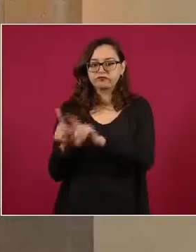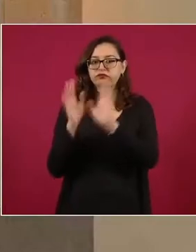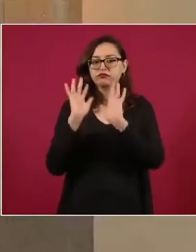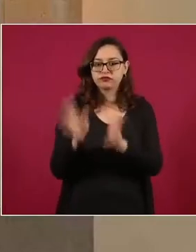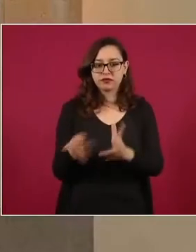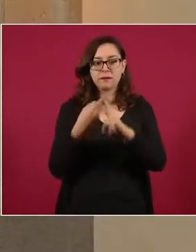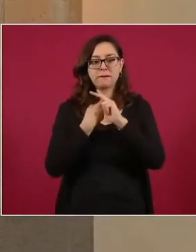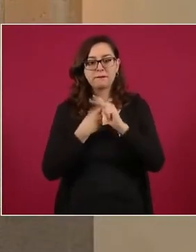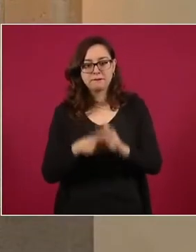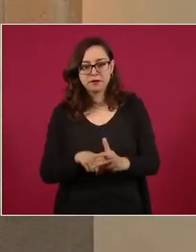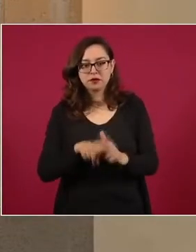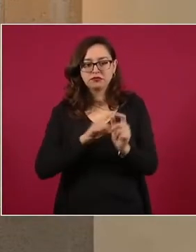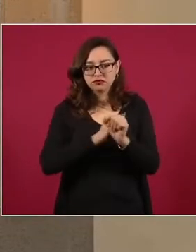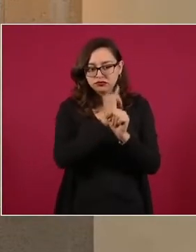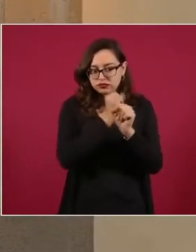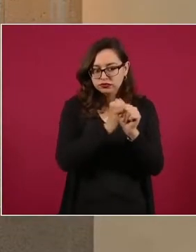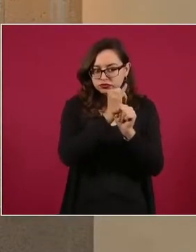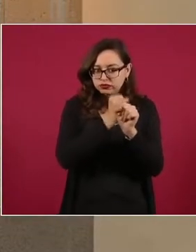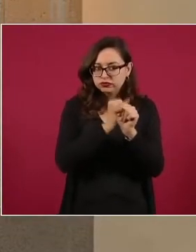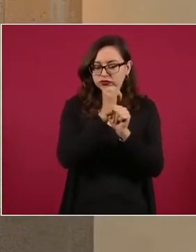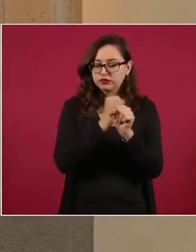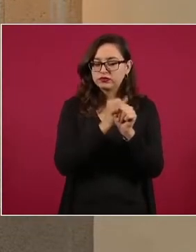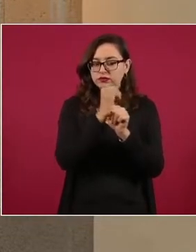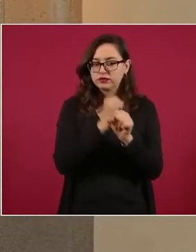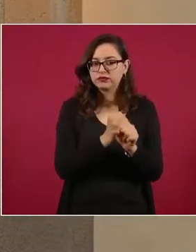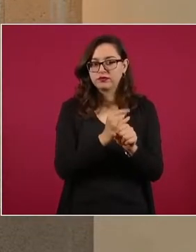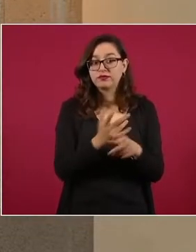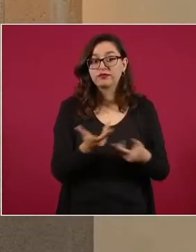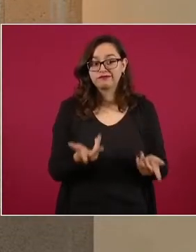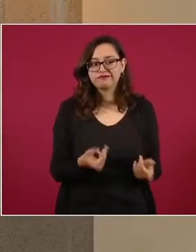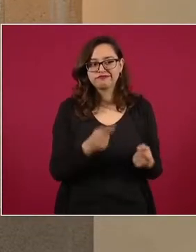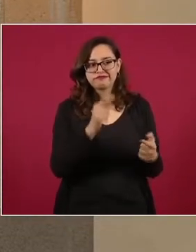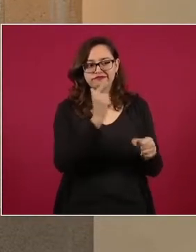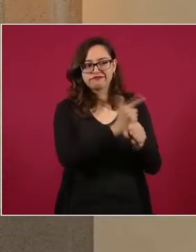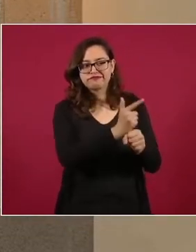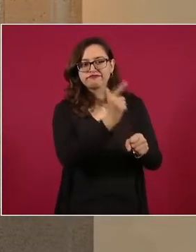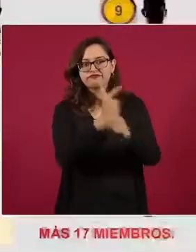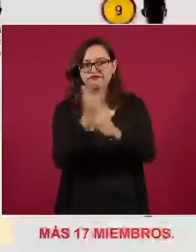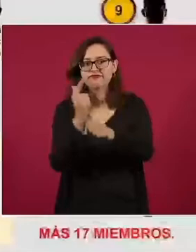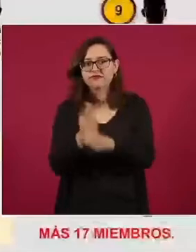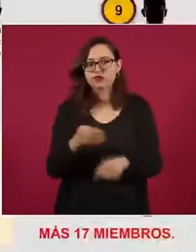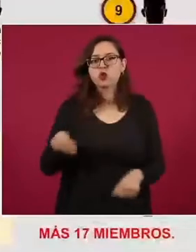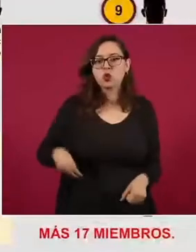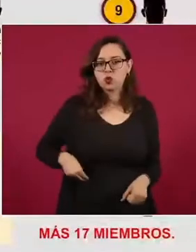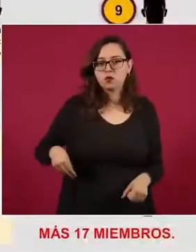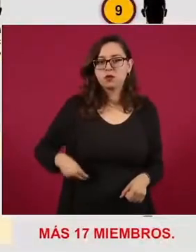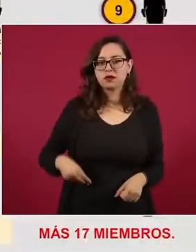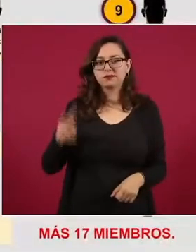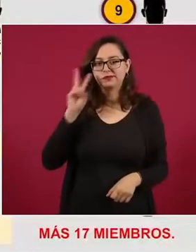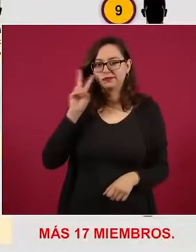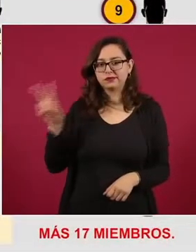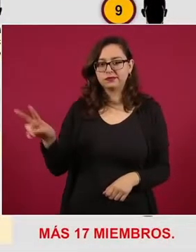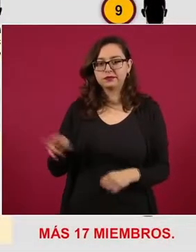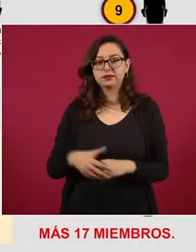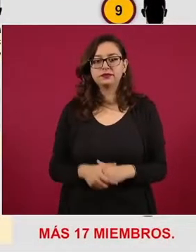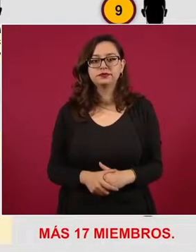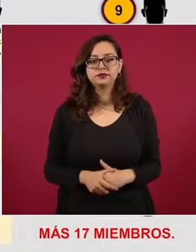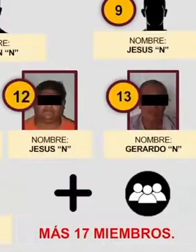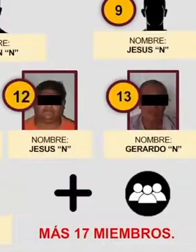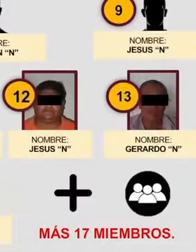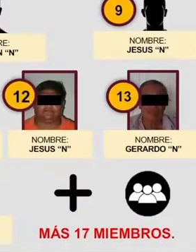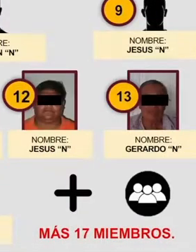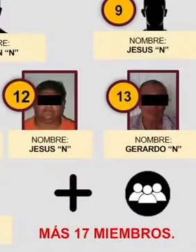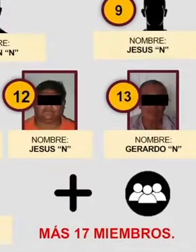y hay diferentes imputados que tienen que ver con el delito de despojo en Tagalaba,